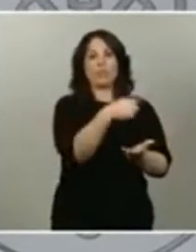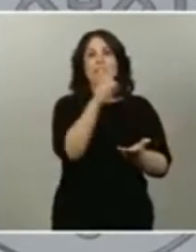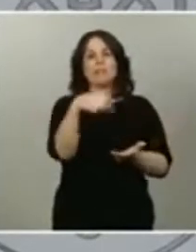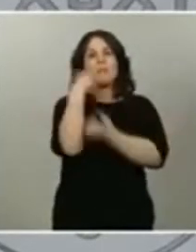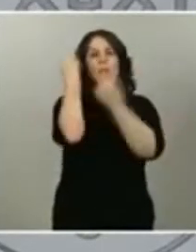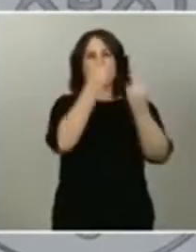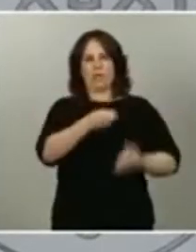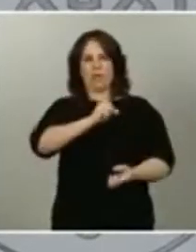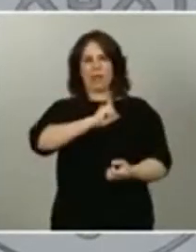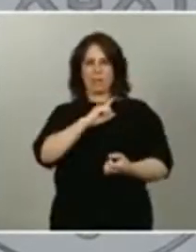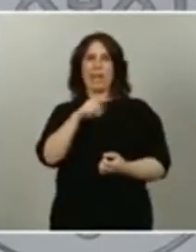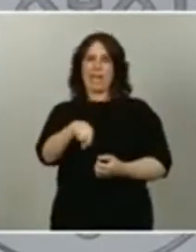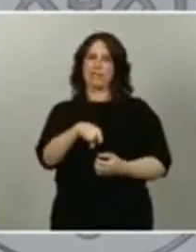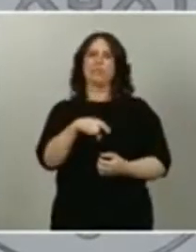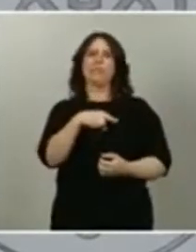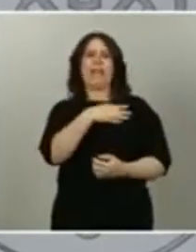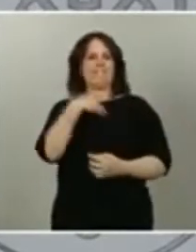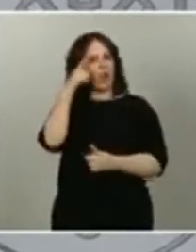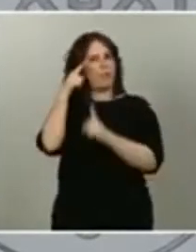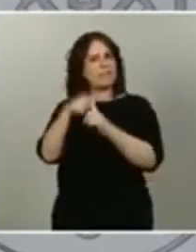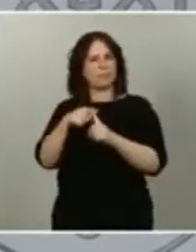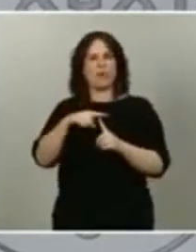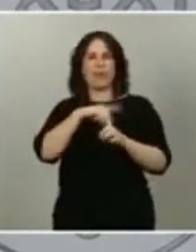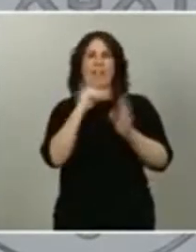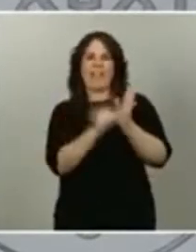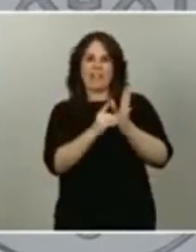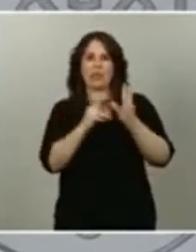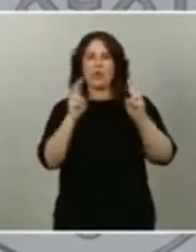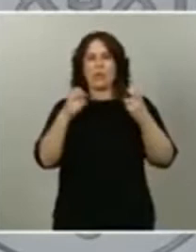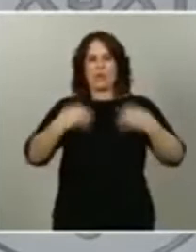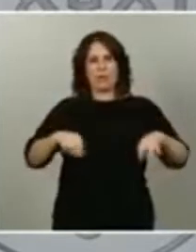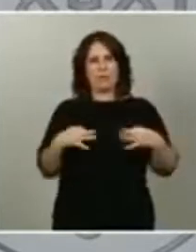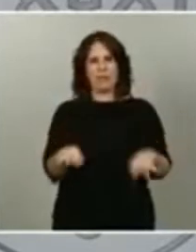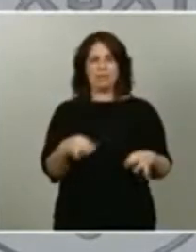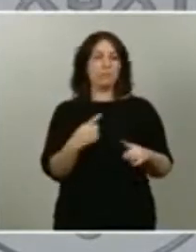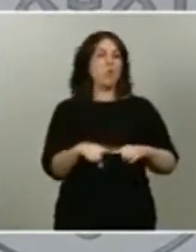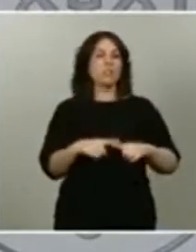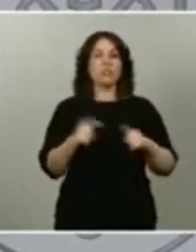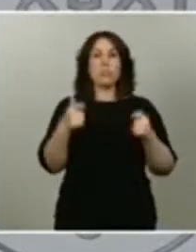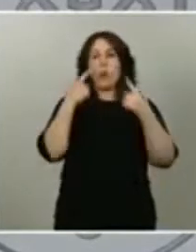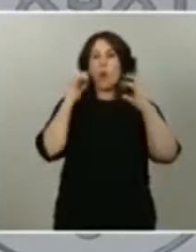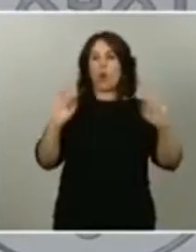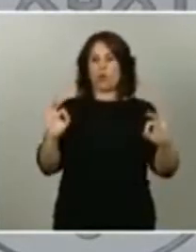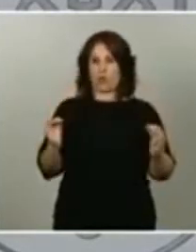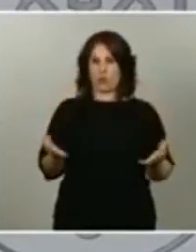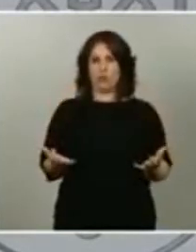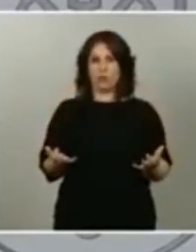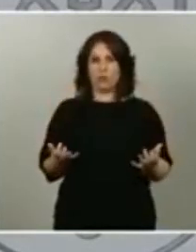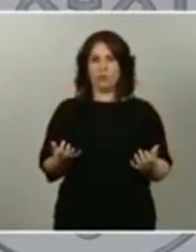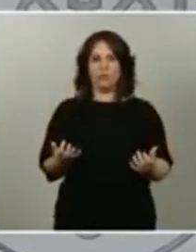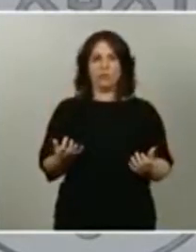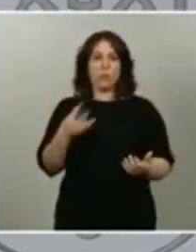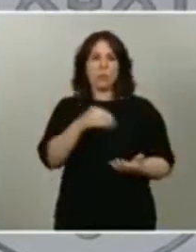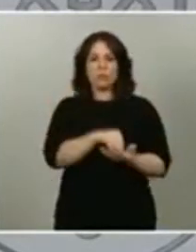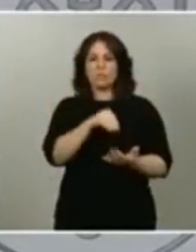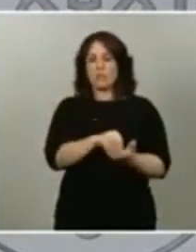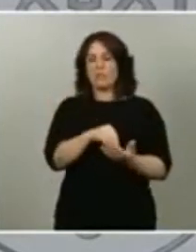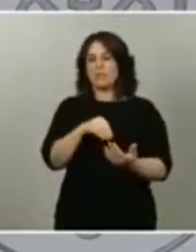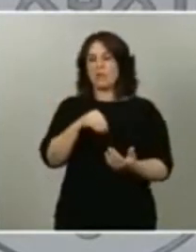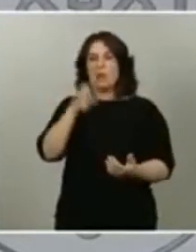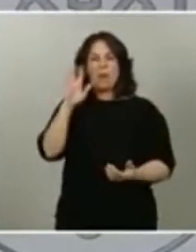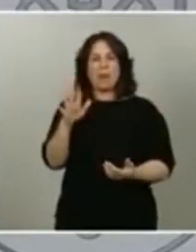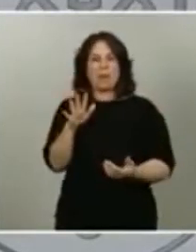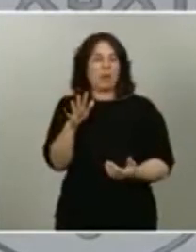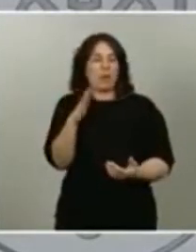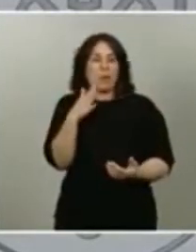normalidad. Y siendo una cosa de sentido común, a veces llama la atención de que sea noticia o que sea noticiable que el principal